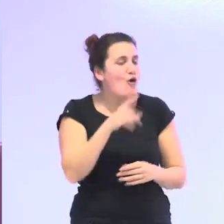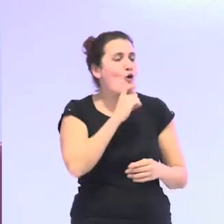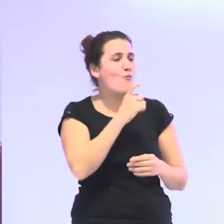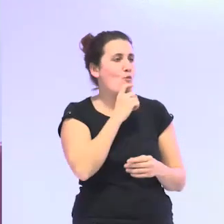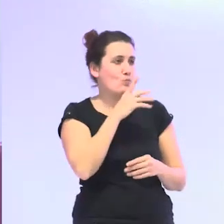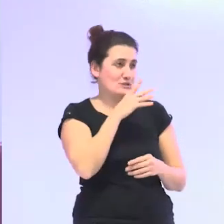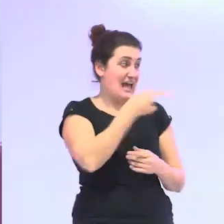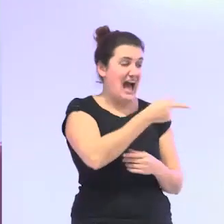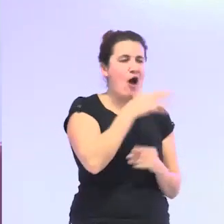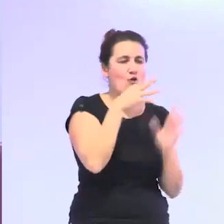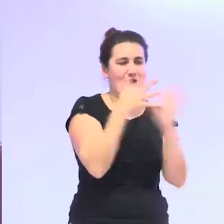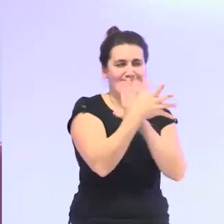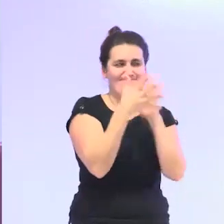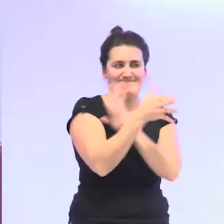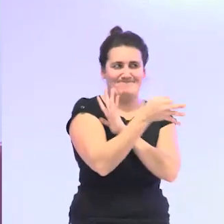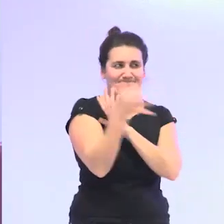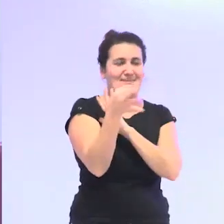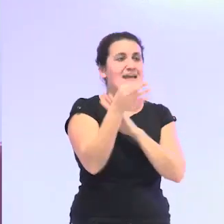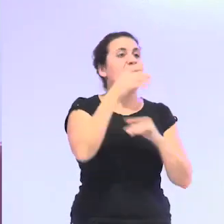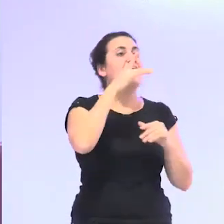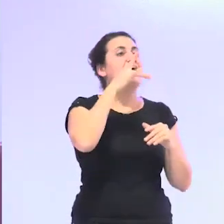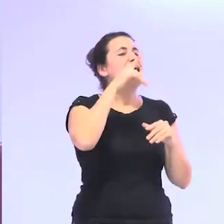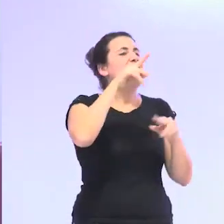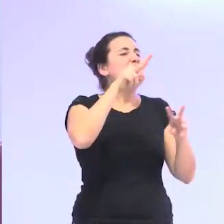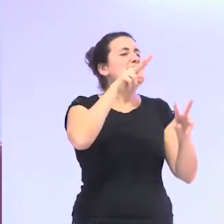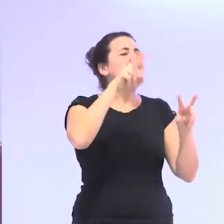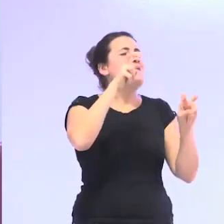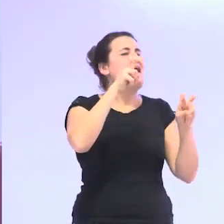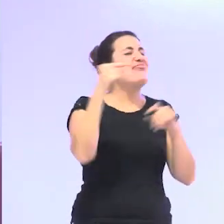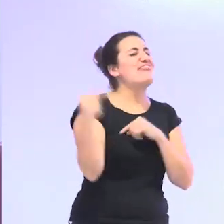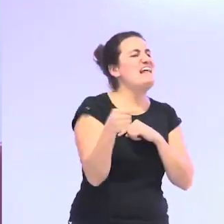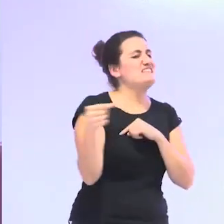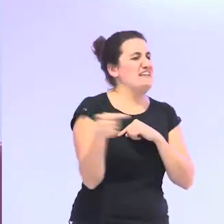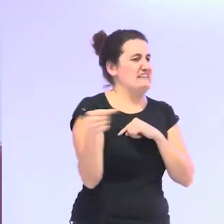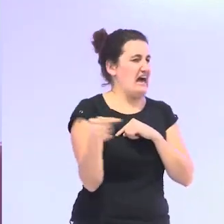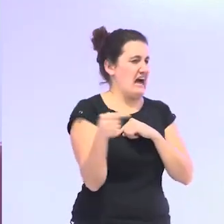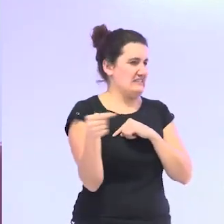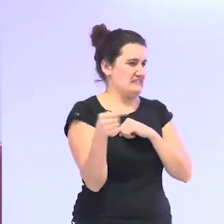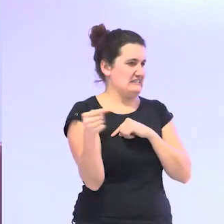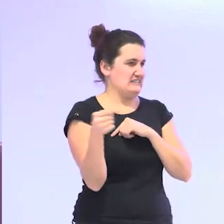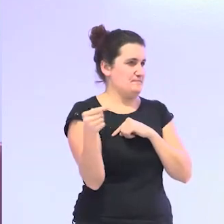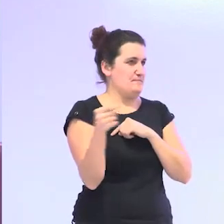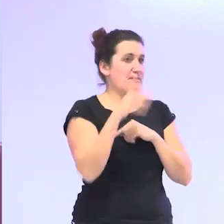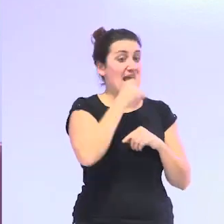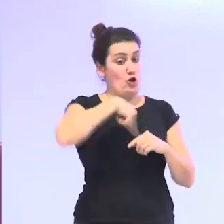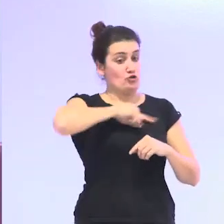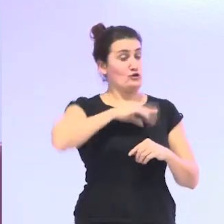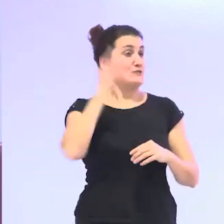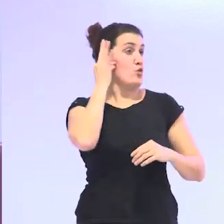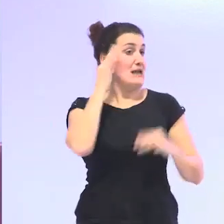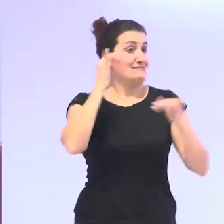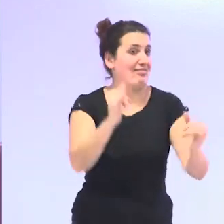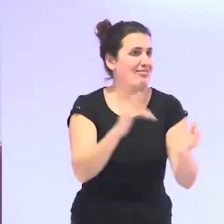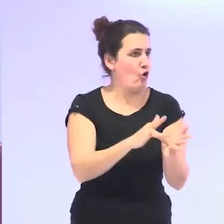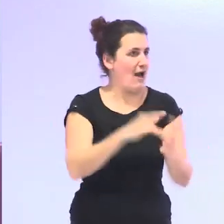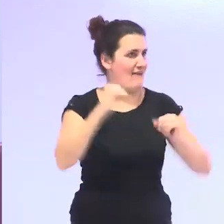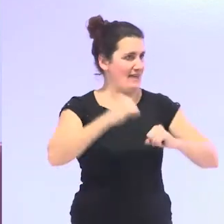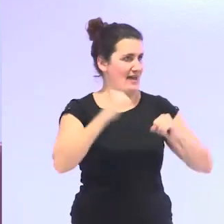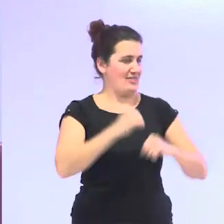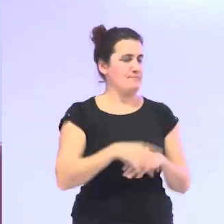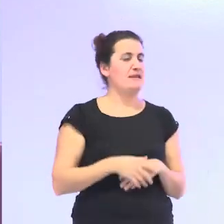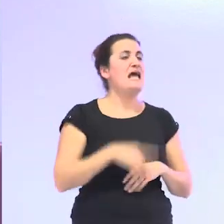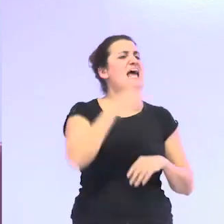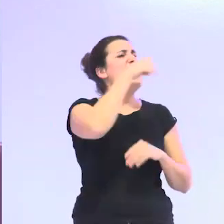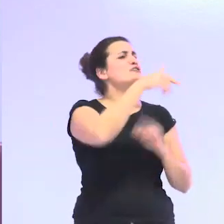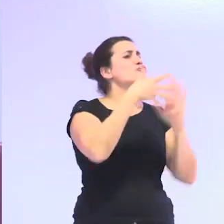como os voy a describir ahora a través de una serie de desventajas con las que llegamos las mujeres a rejecer pero esto no quiere